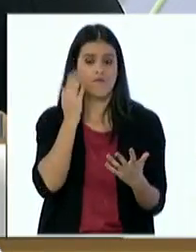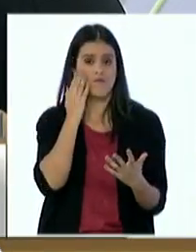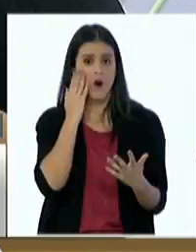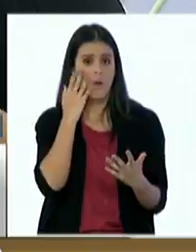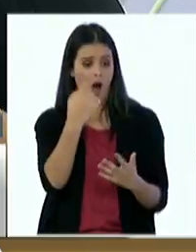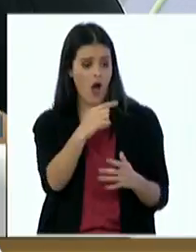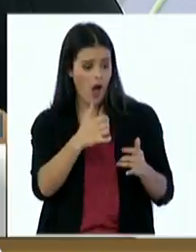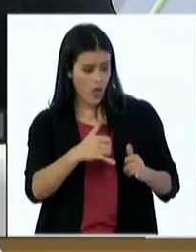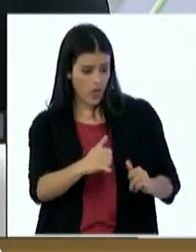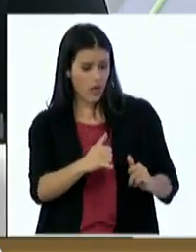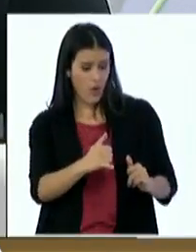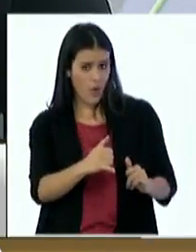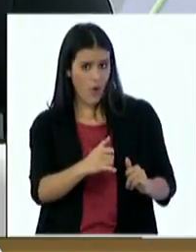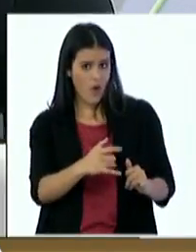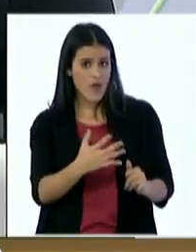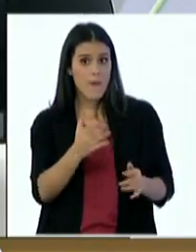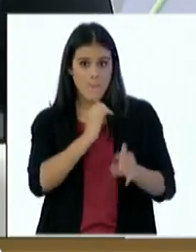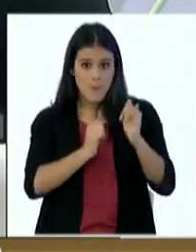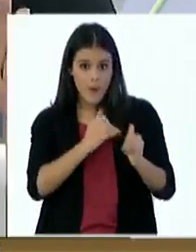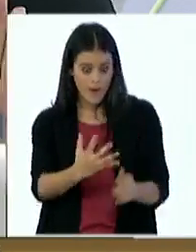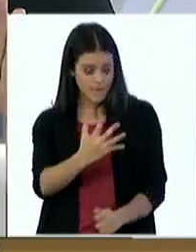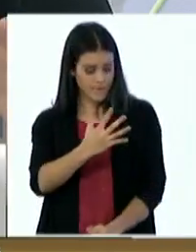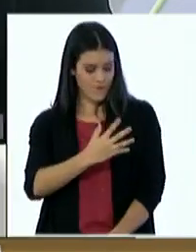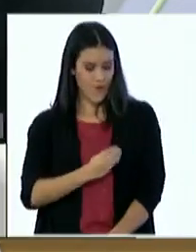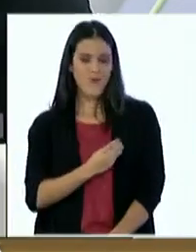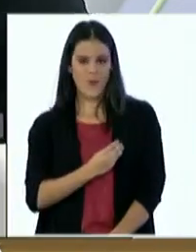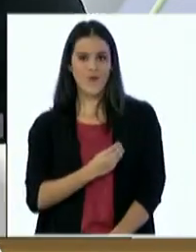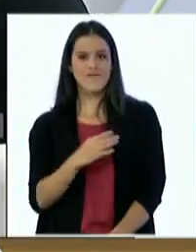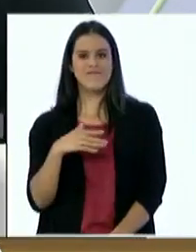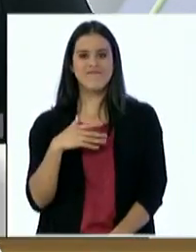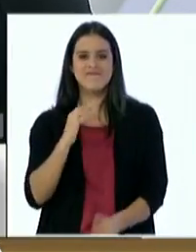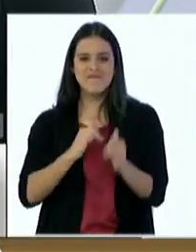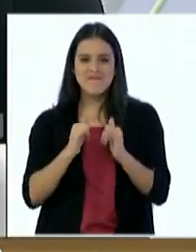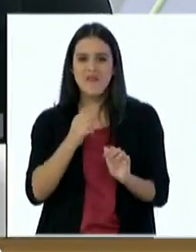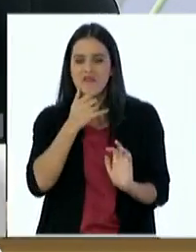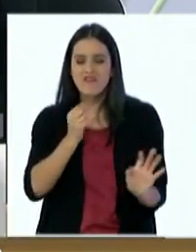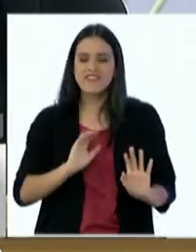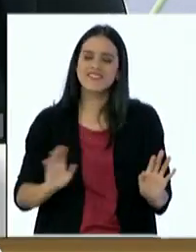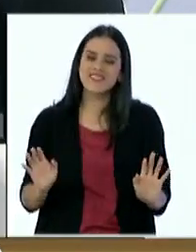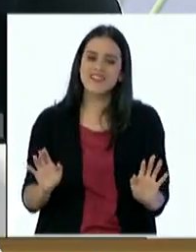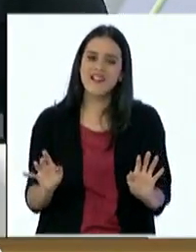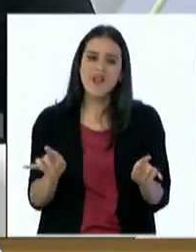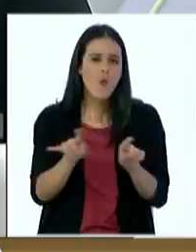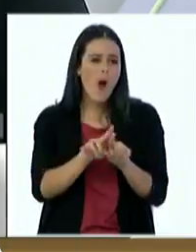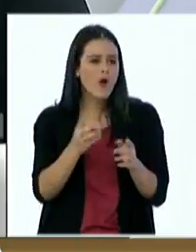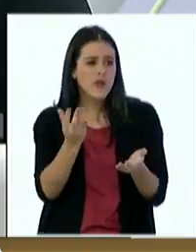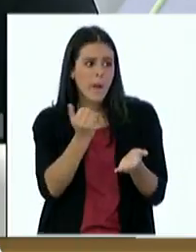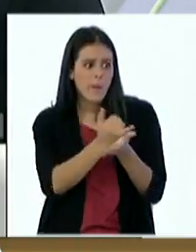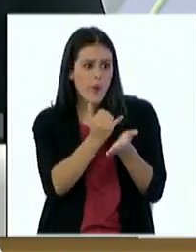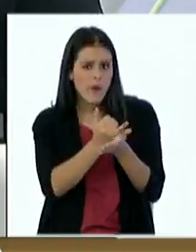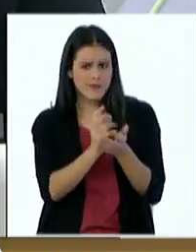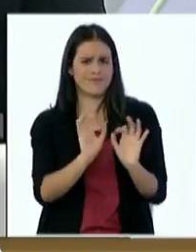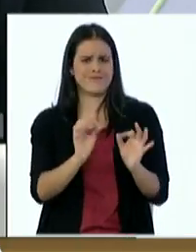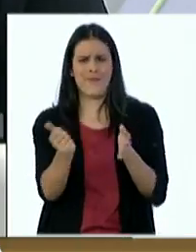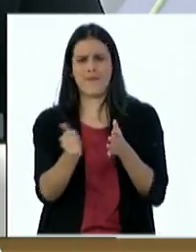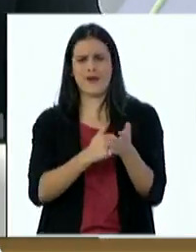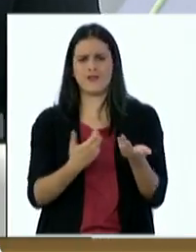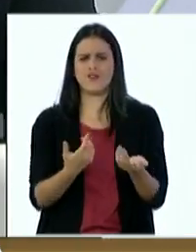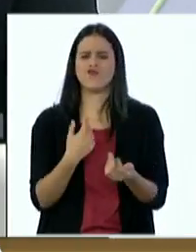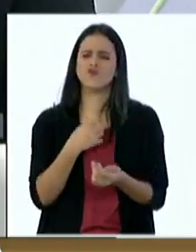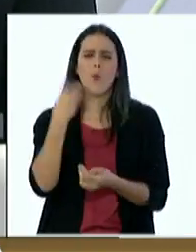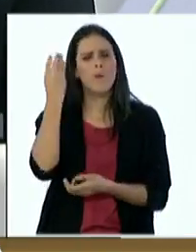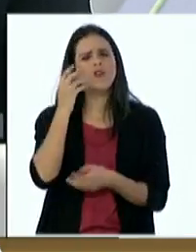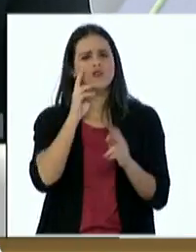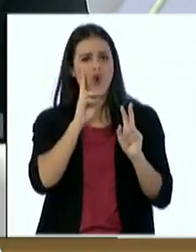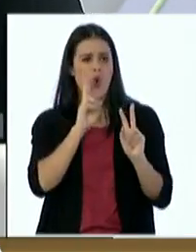se coloca a su bebé del pecho y el bebé toma del pecho o sea, no hay otra condición y me parece extraño